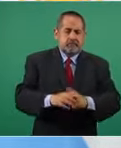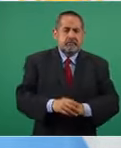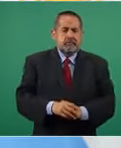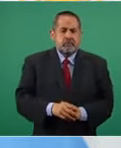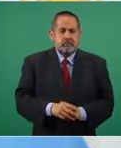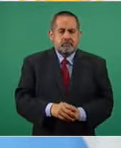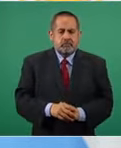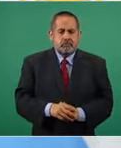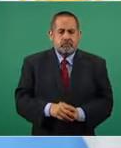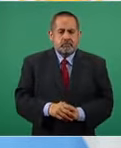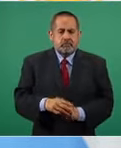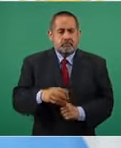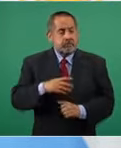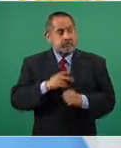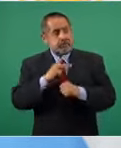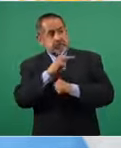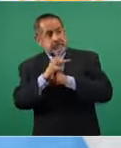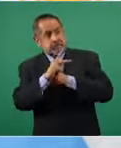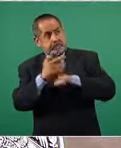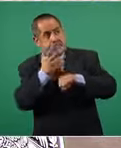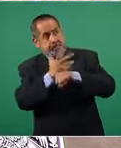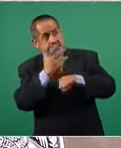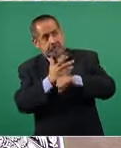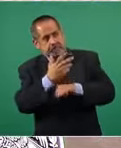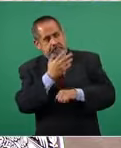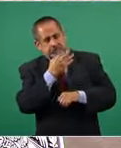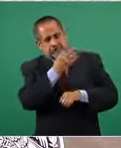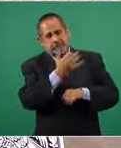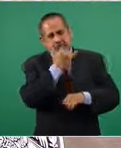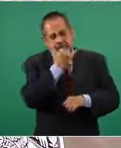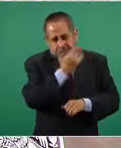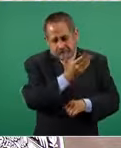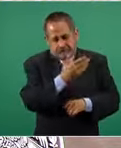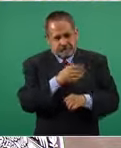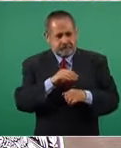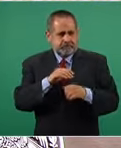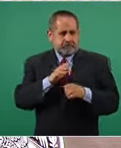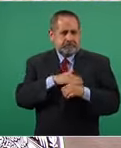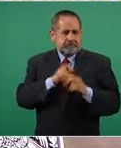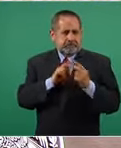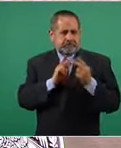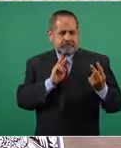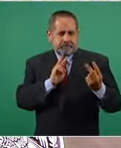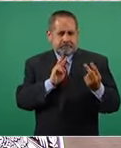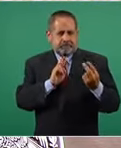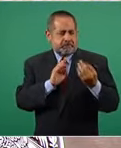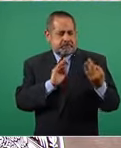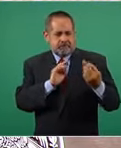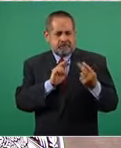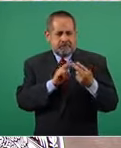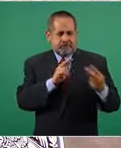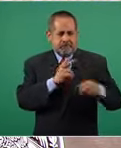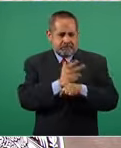a la nación más poderosa del mundo que tenemos de vecinos